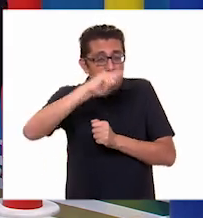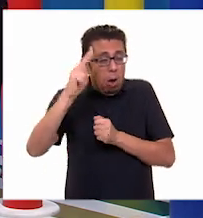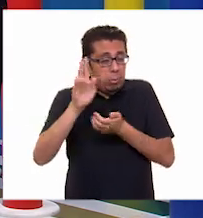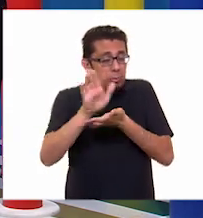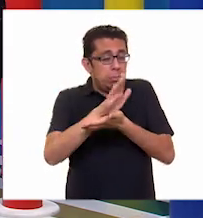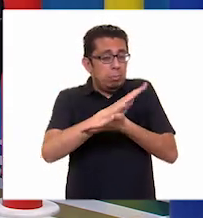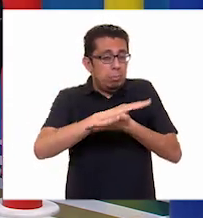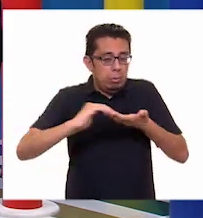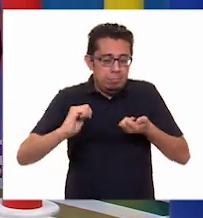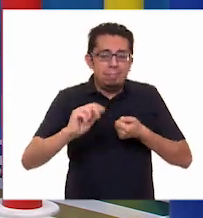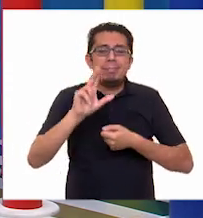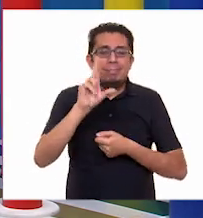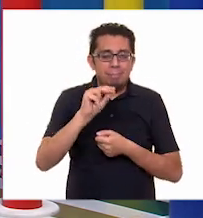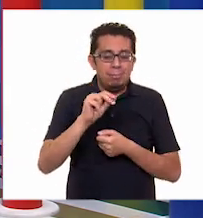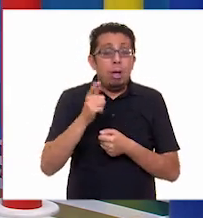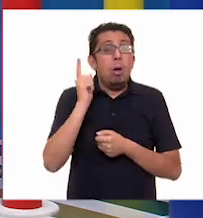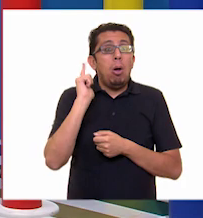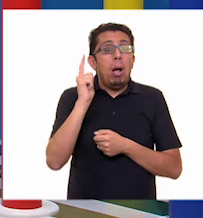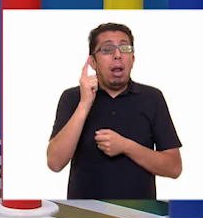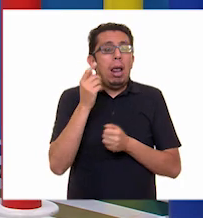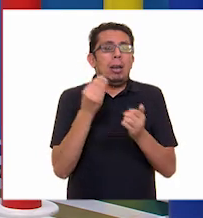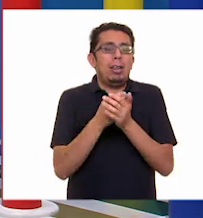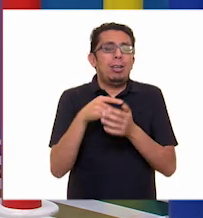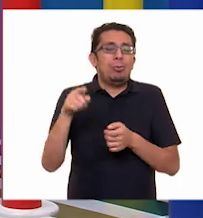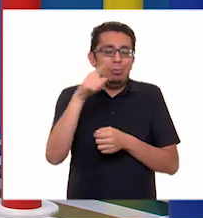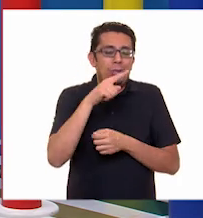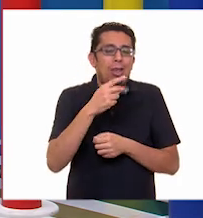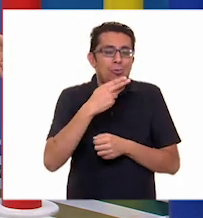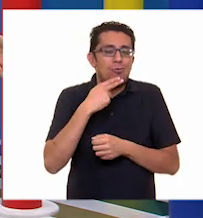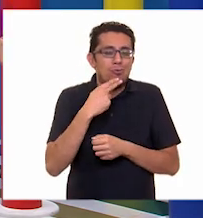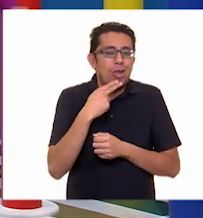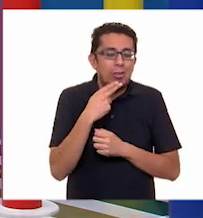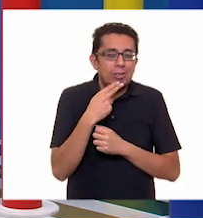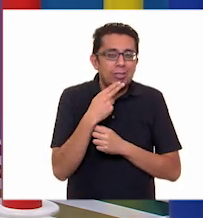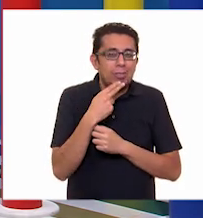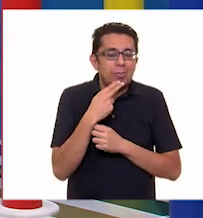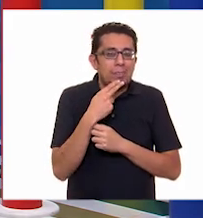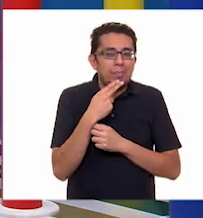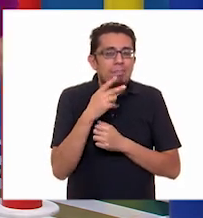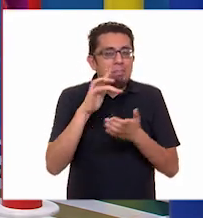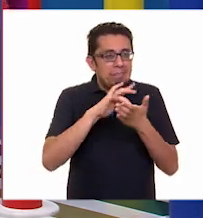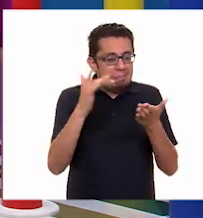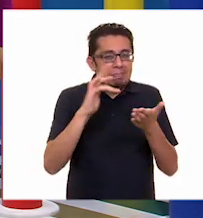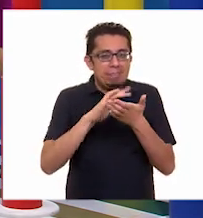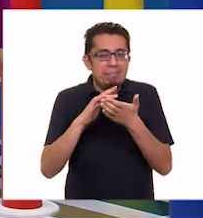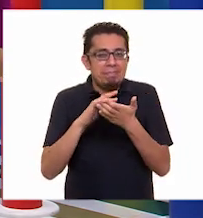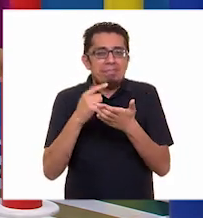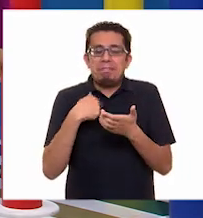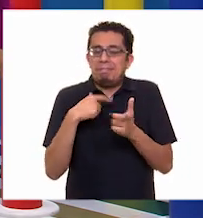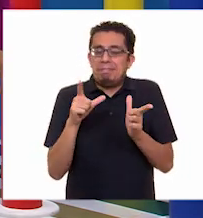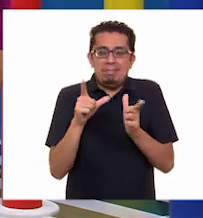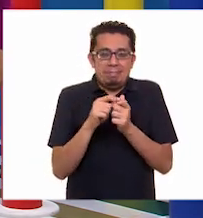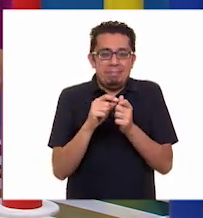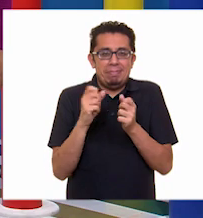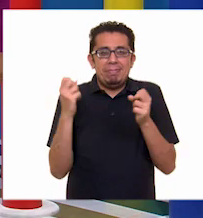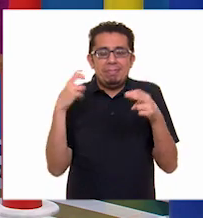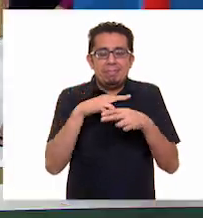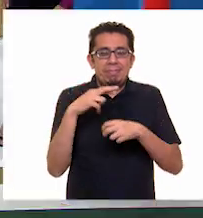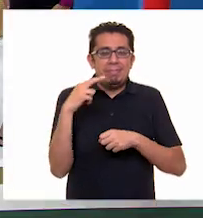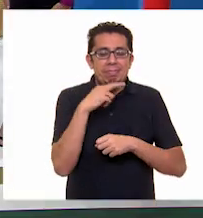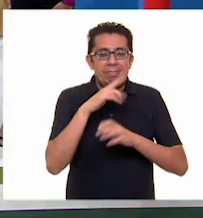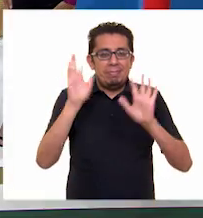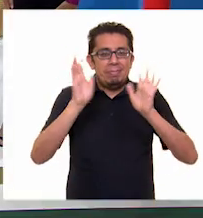clase haya sido de utilidad y muchas gracias, Ale. Muchas gracias, Larisa. Y eso sería todo de mi parte. Nos vemos pronto. Hasta luego.